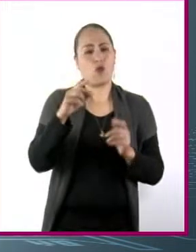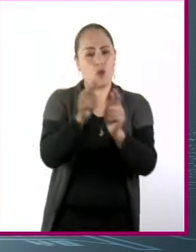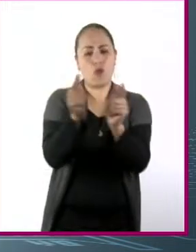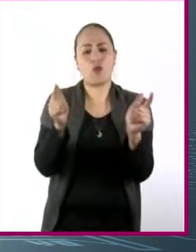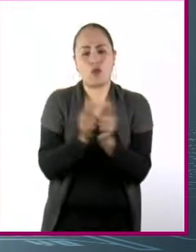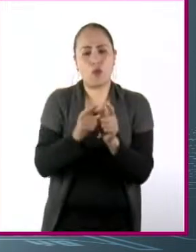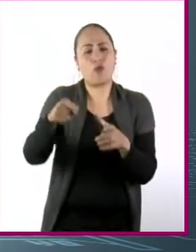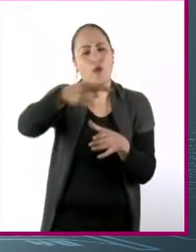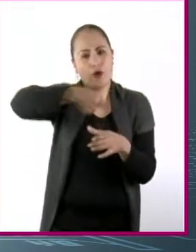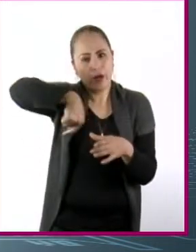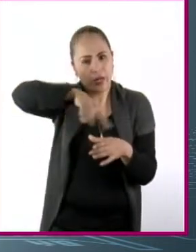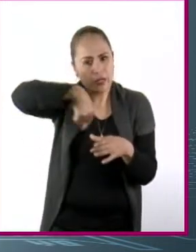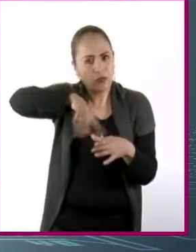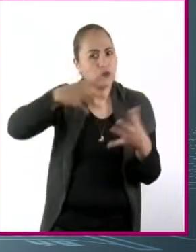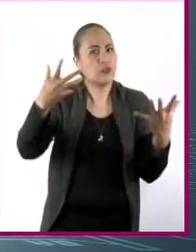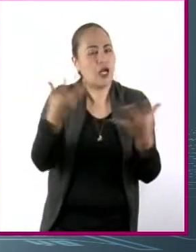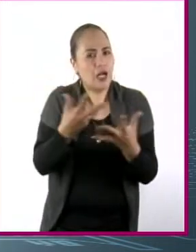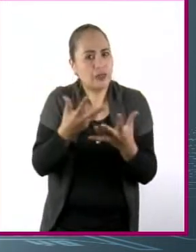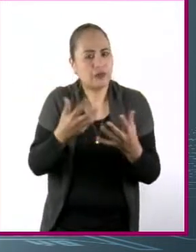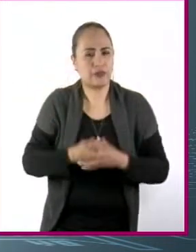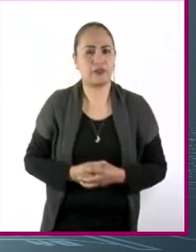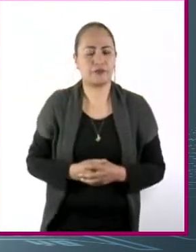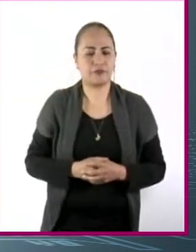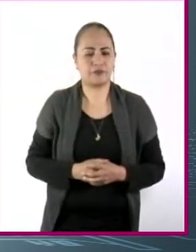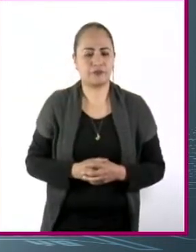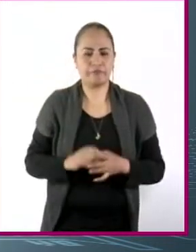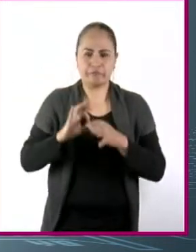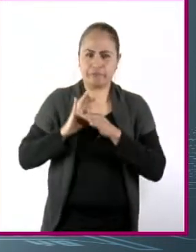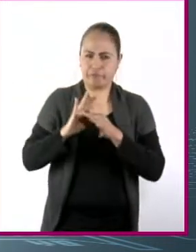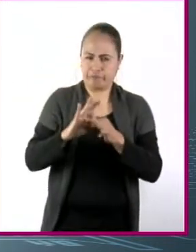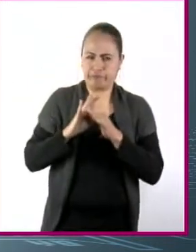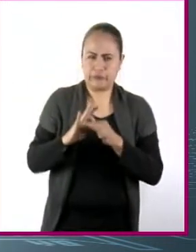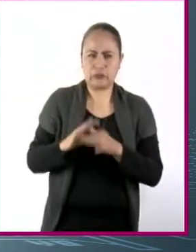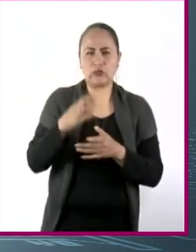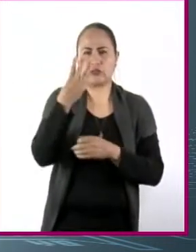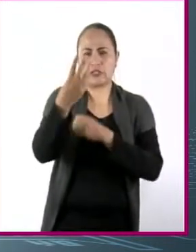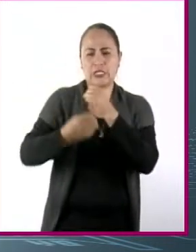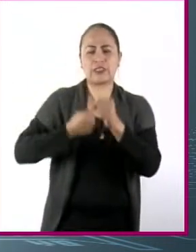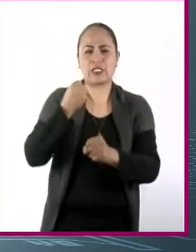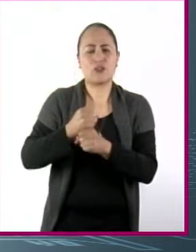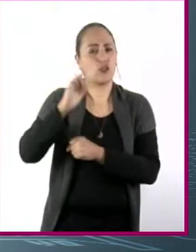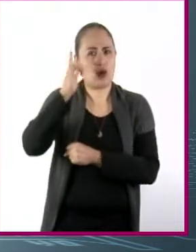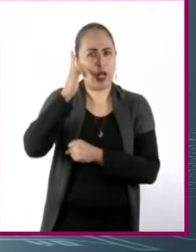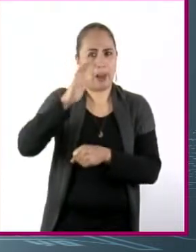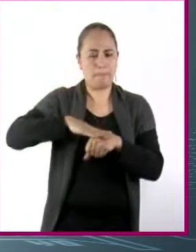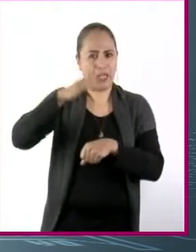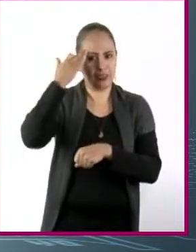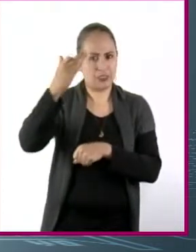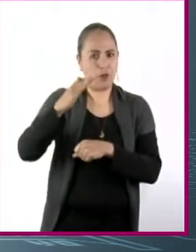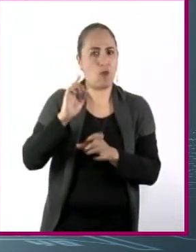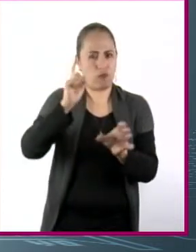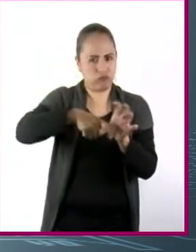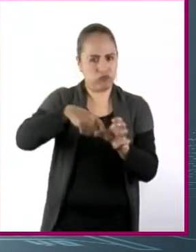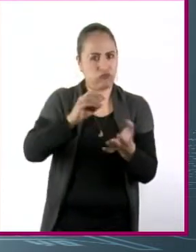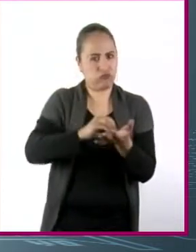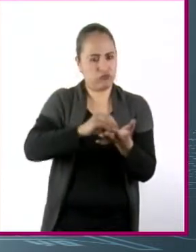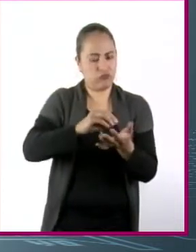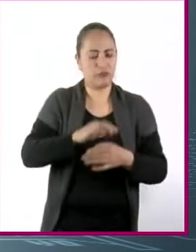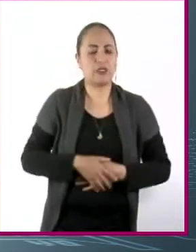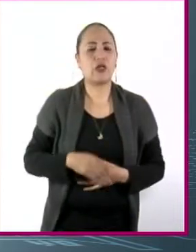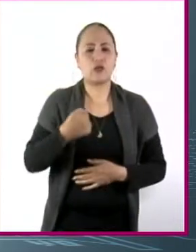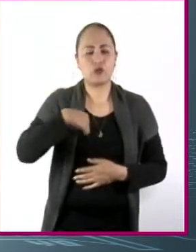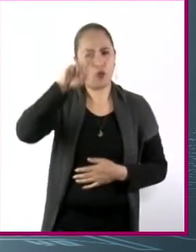con el que he estado casi a lo largo de tres años y, pues, pero está muchísimo tiempo más. Y, bueno, yo quería